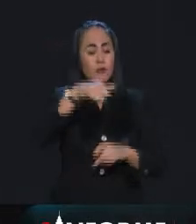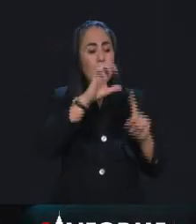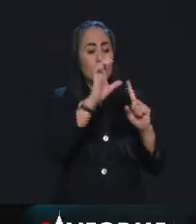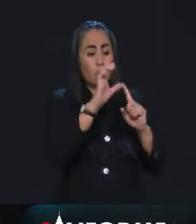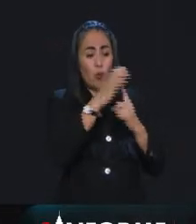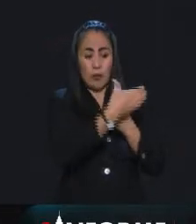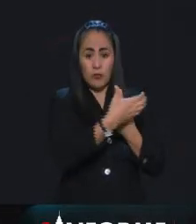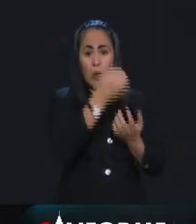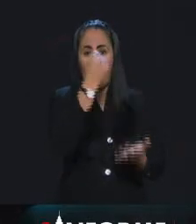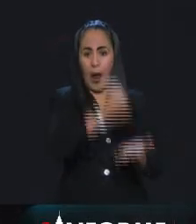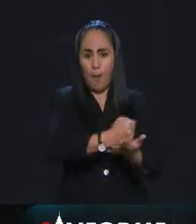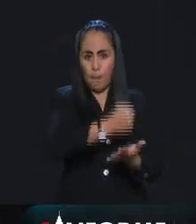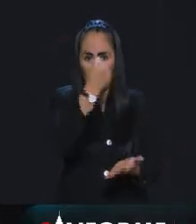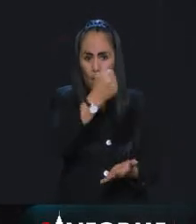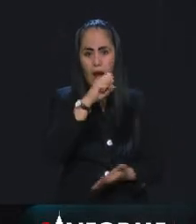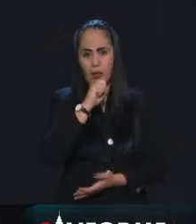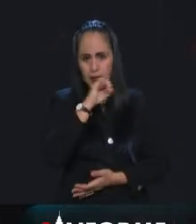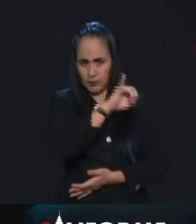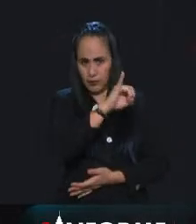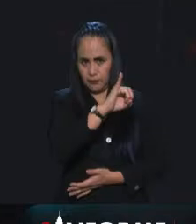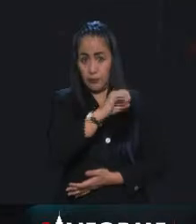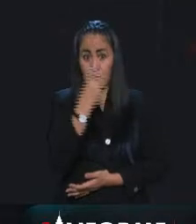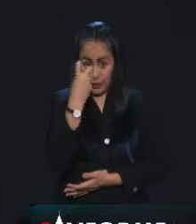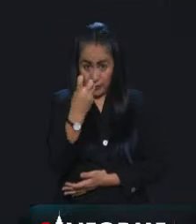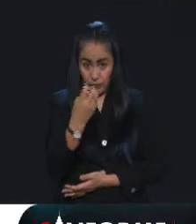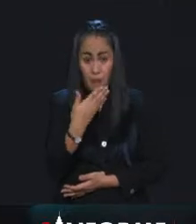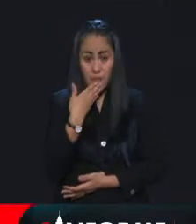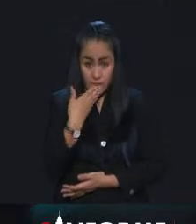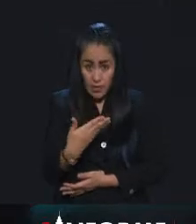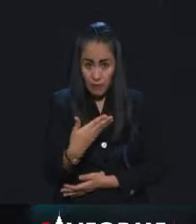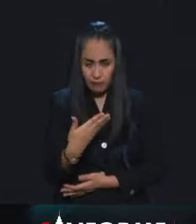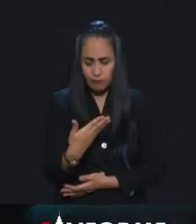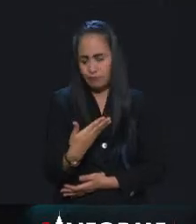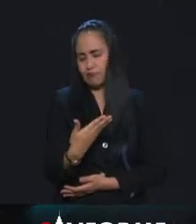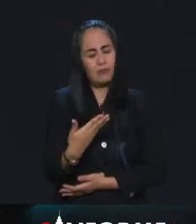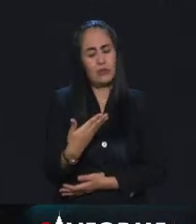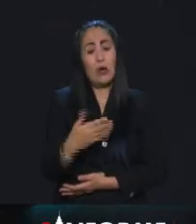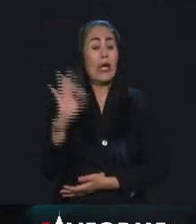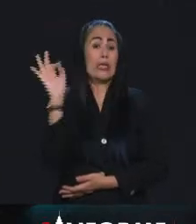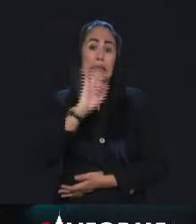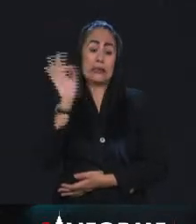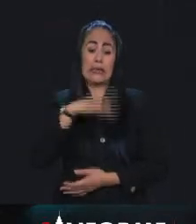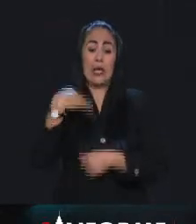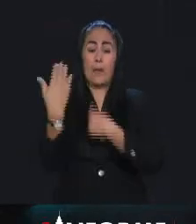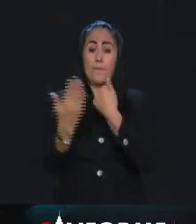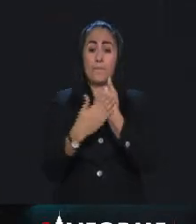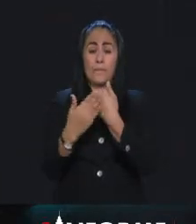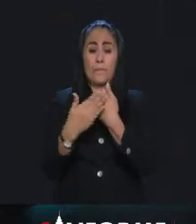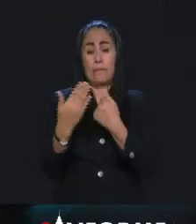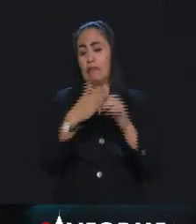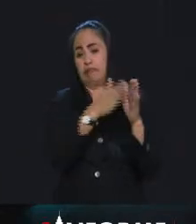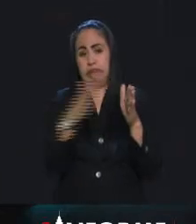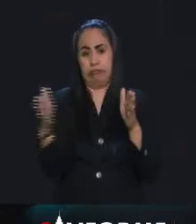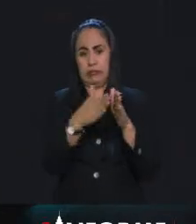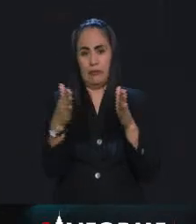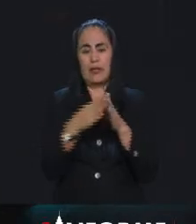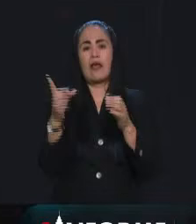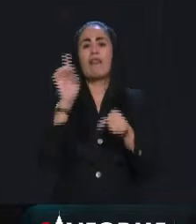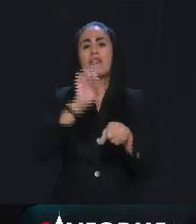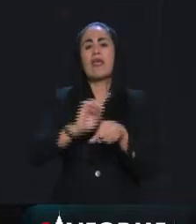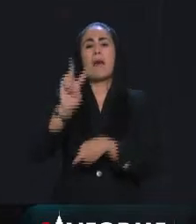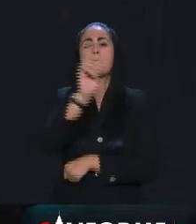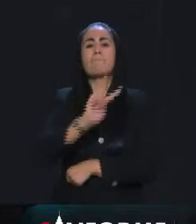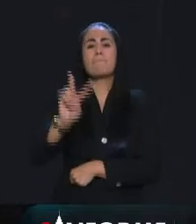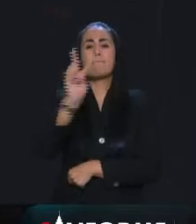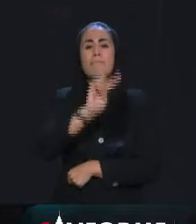de Estanaturales. Eso no ha sucedido. Yo no sé si vaya a suceder. Esta semana, el día viernes, es cuando